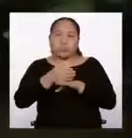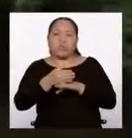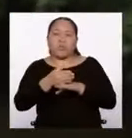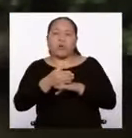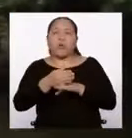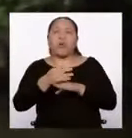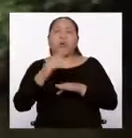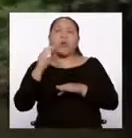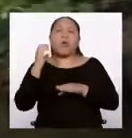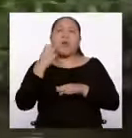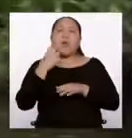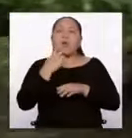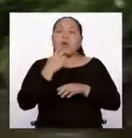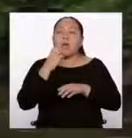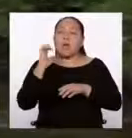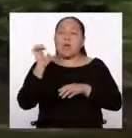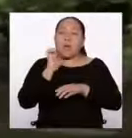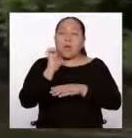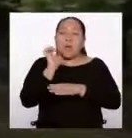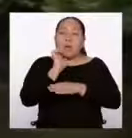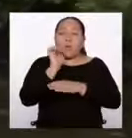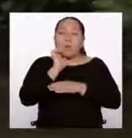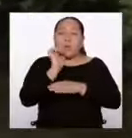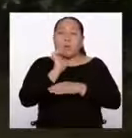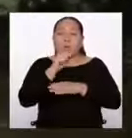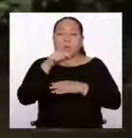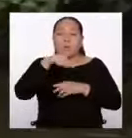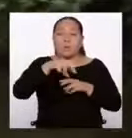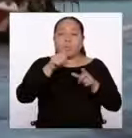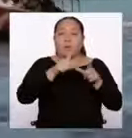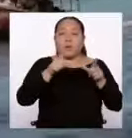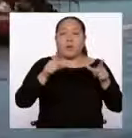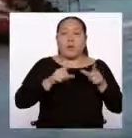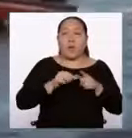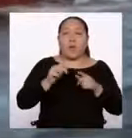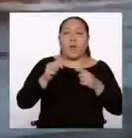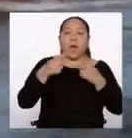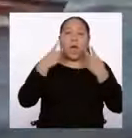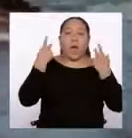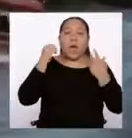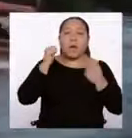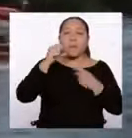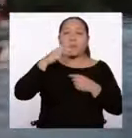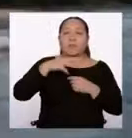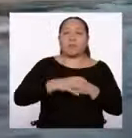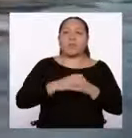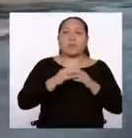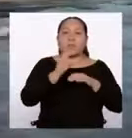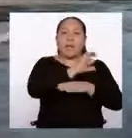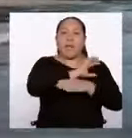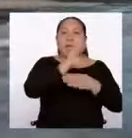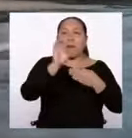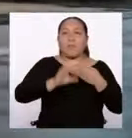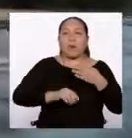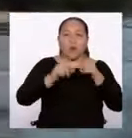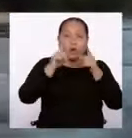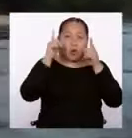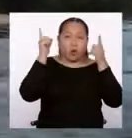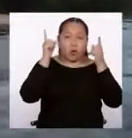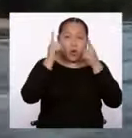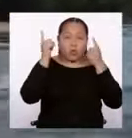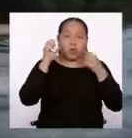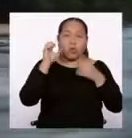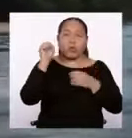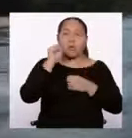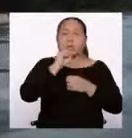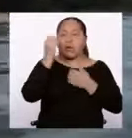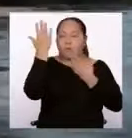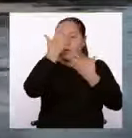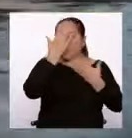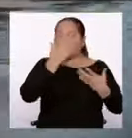todo en los departamentos de Amazonas, Cajamarca, Loreto y San Martín.